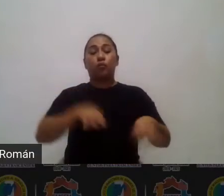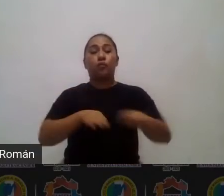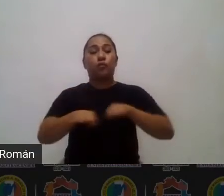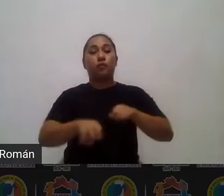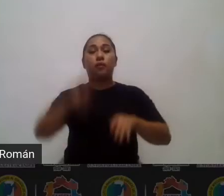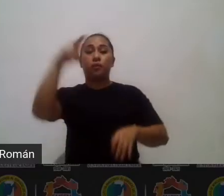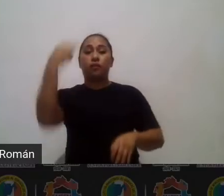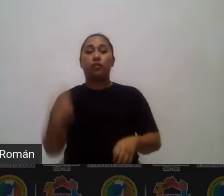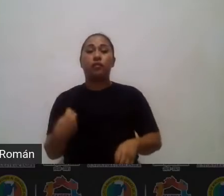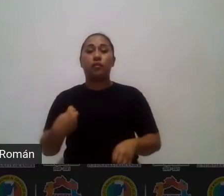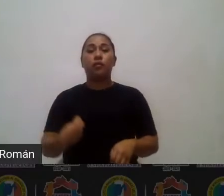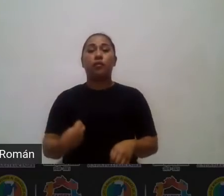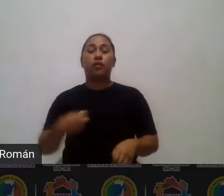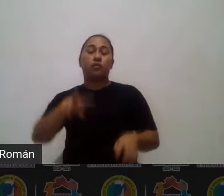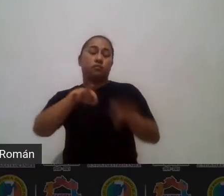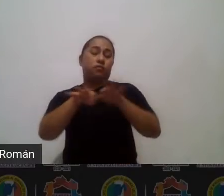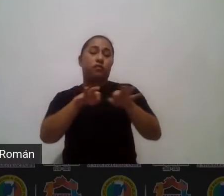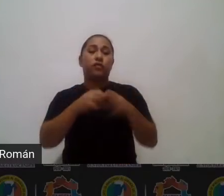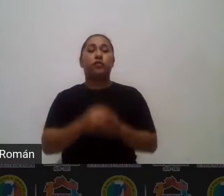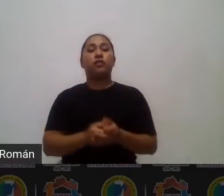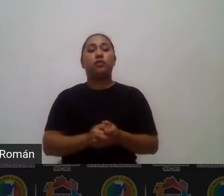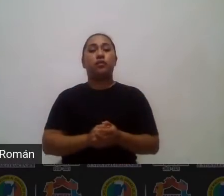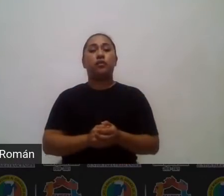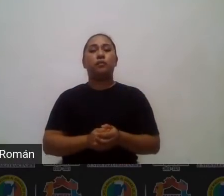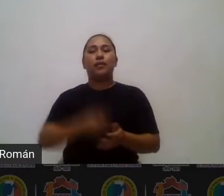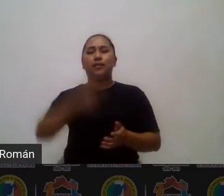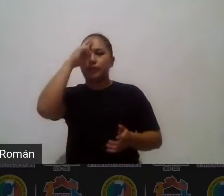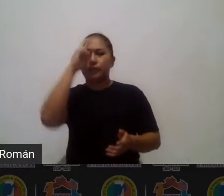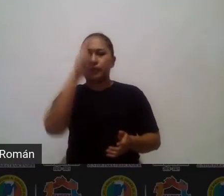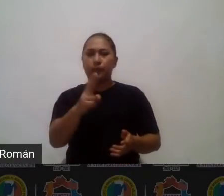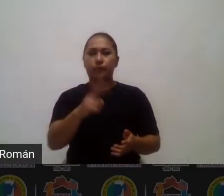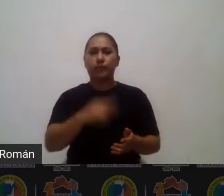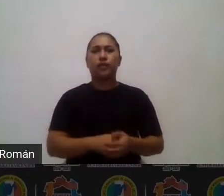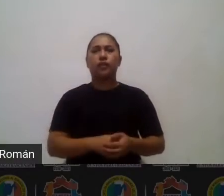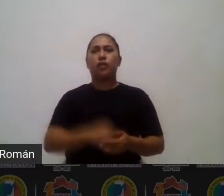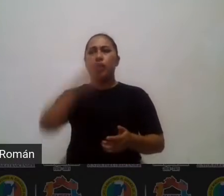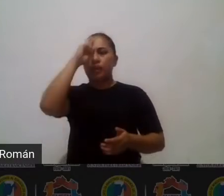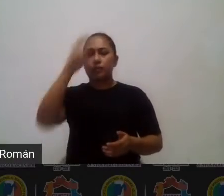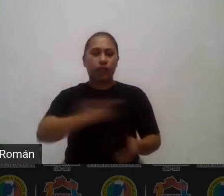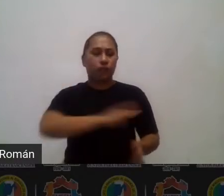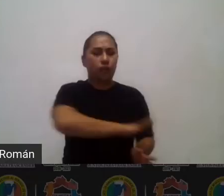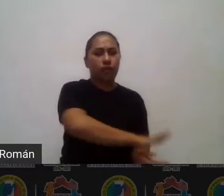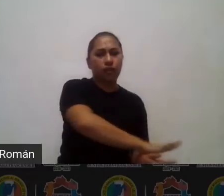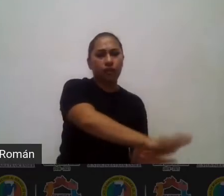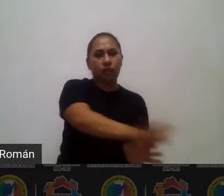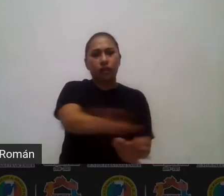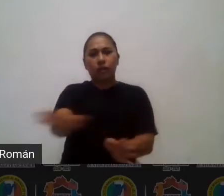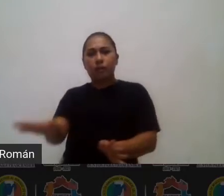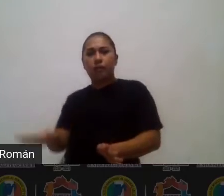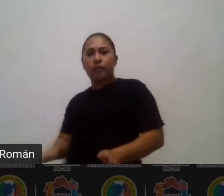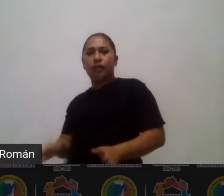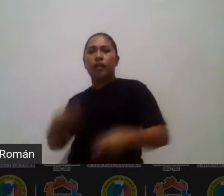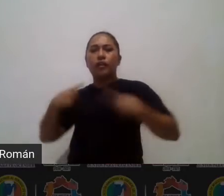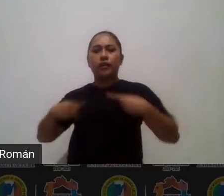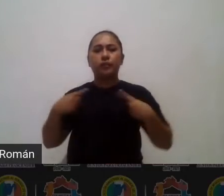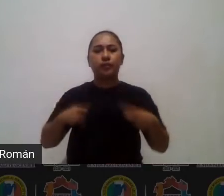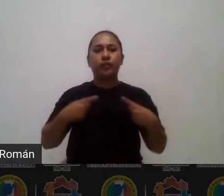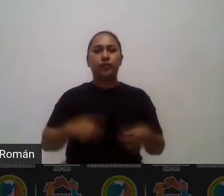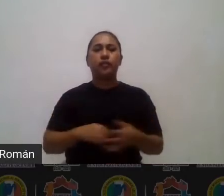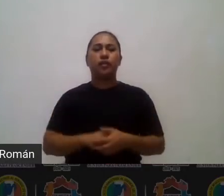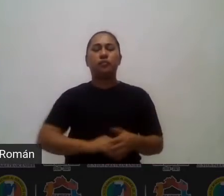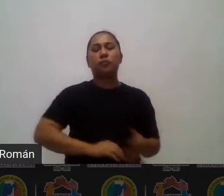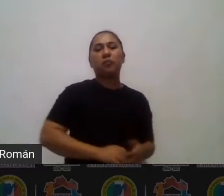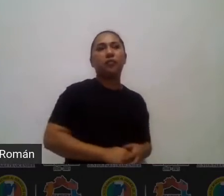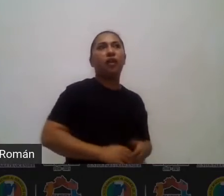otro tipo de cuestiones más de respeto más de respeto a la diversidad más de respeto si el que es menor porque es menor